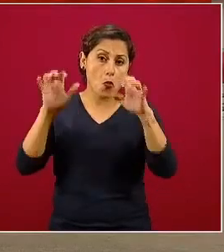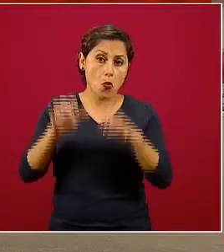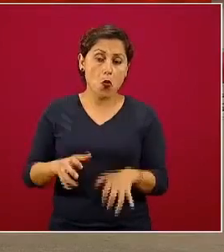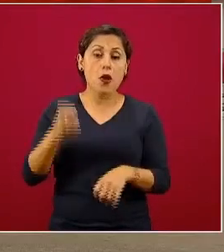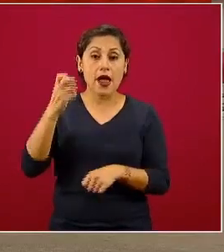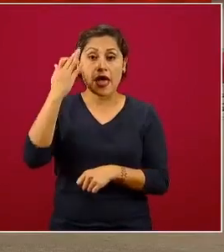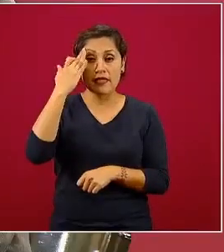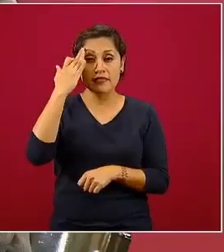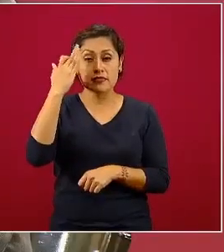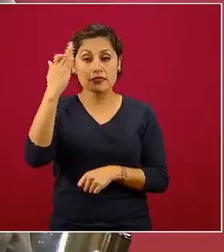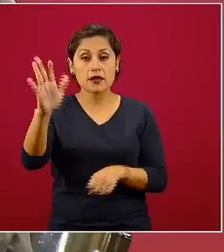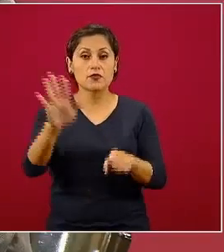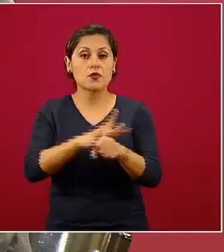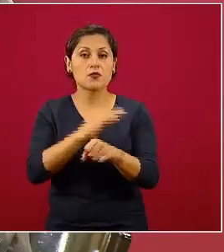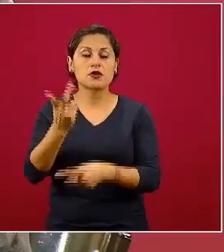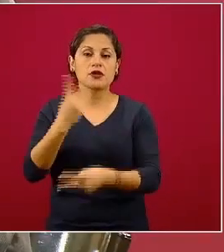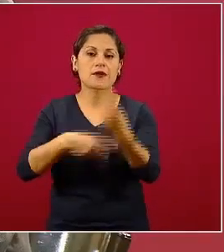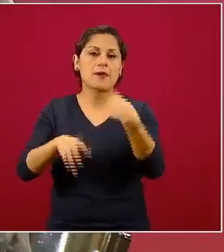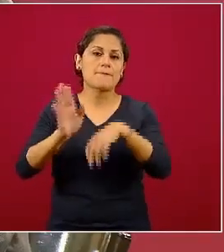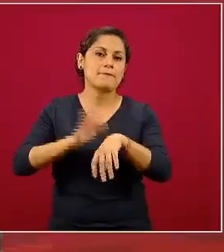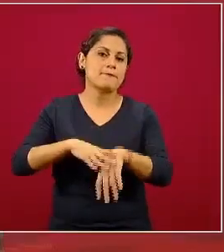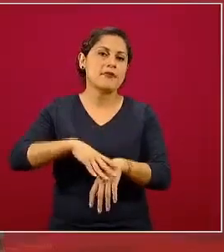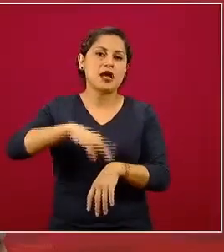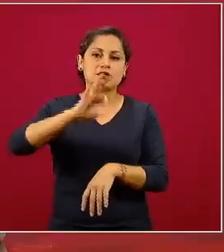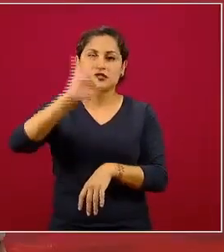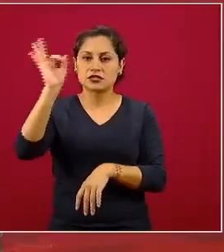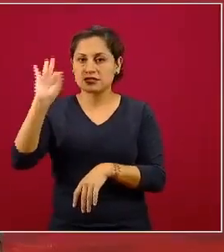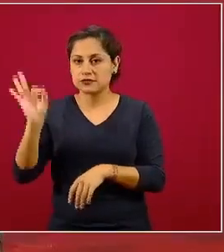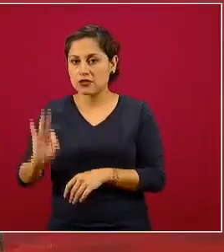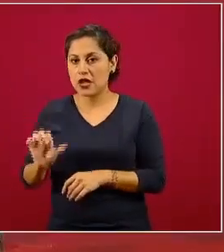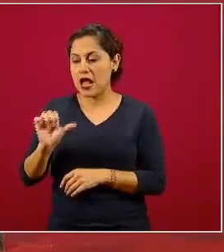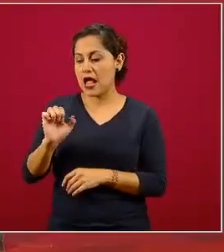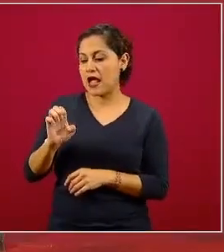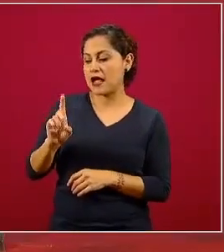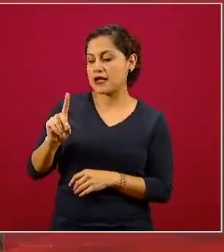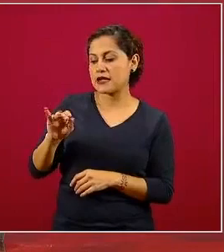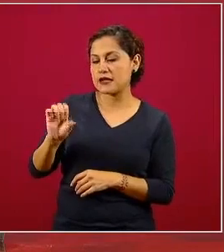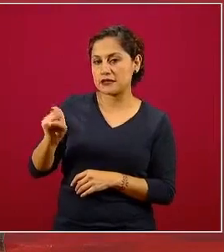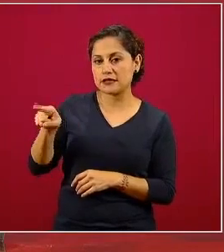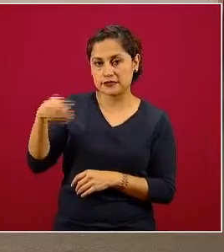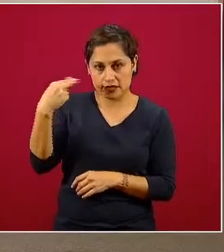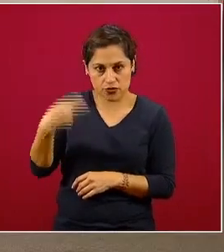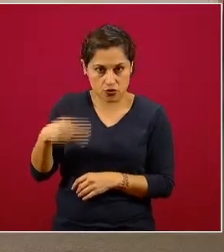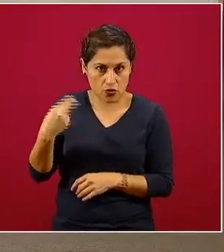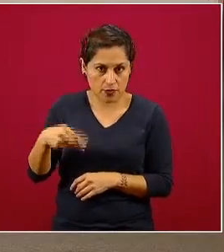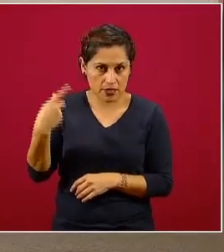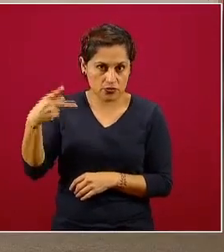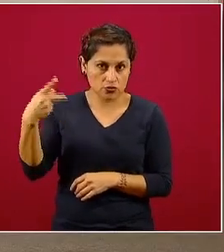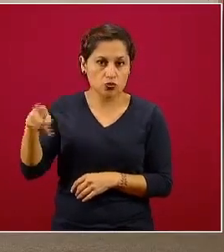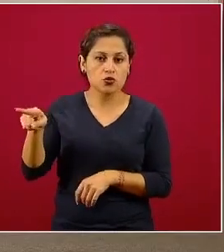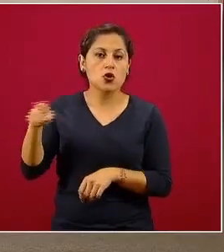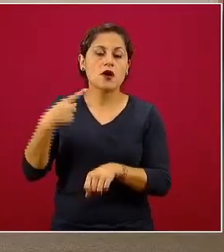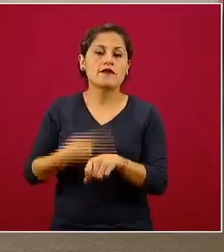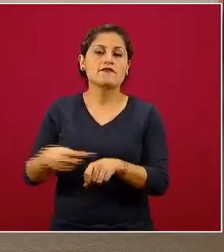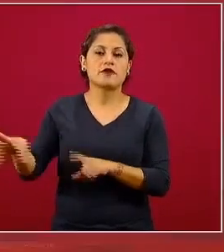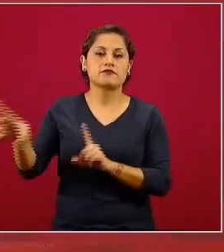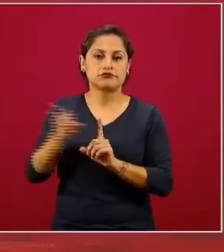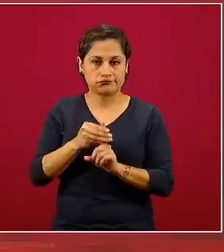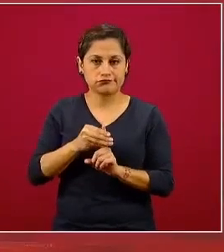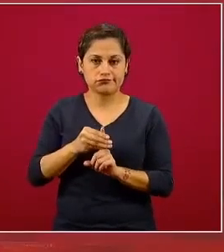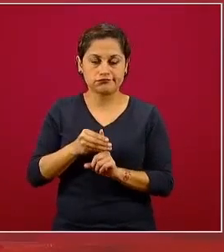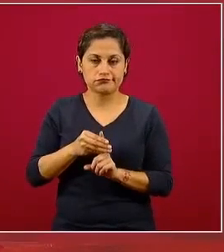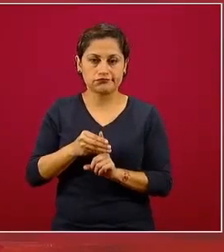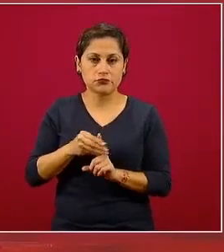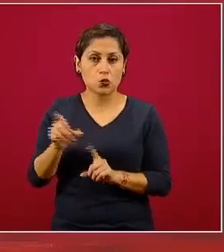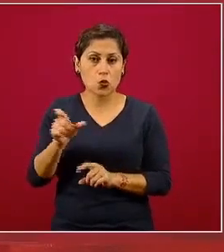porque proliferan los mosquitos aedes que son los vectores que propagan esta enfermedad generalmente a